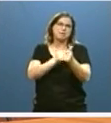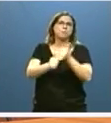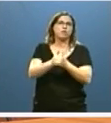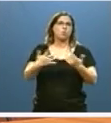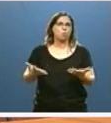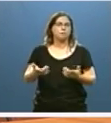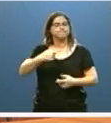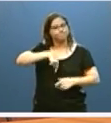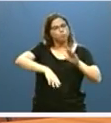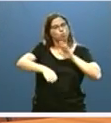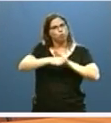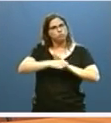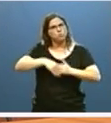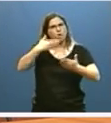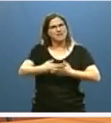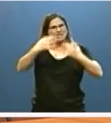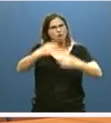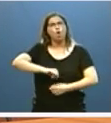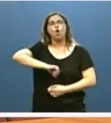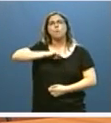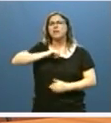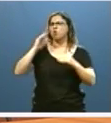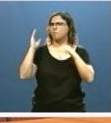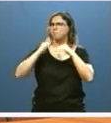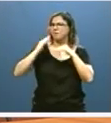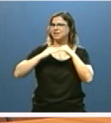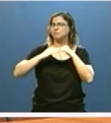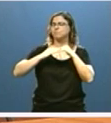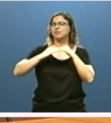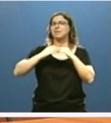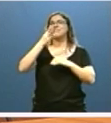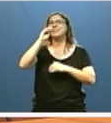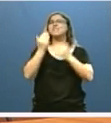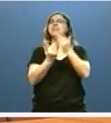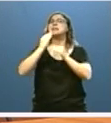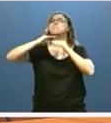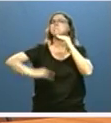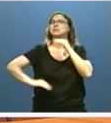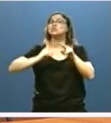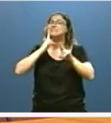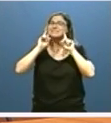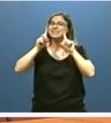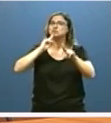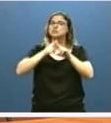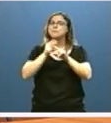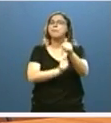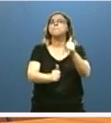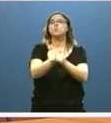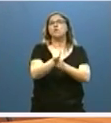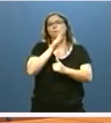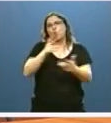Mantendremos la garantía de intervención quirúrgica en menos de 30 días para los procesos calificados como prioritarios por su gravedad,